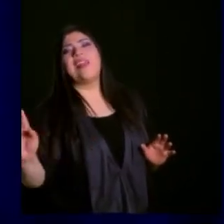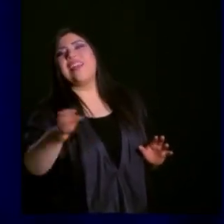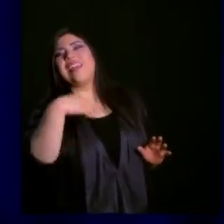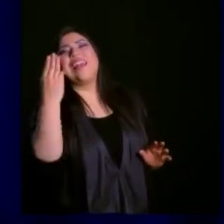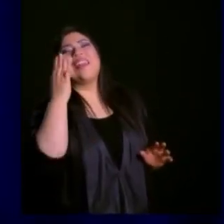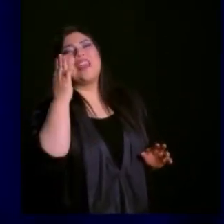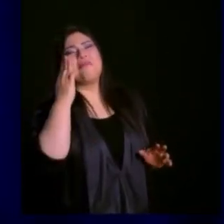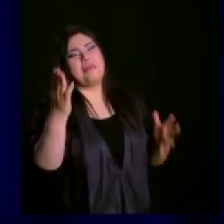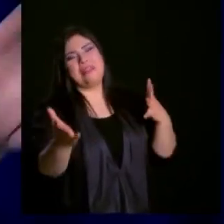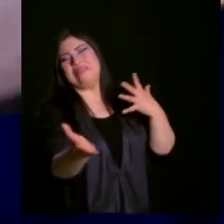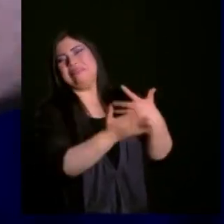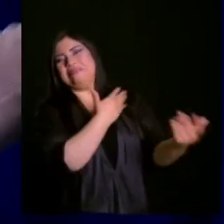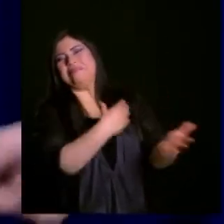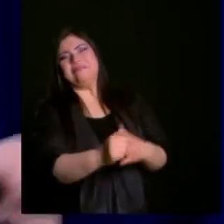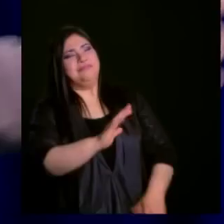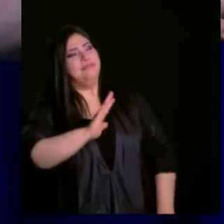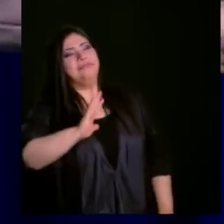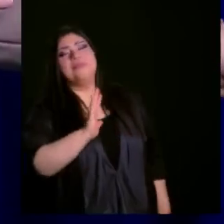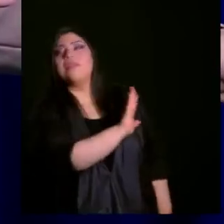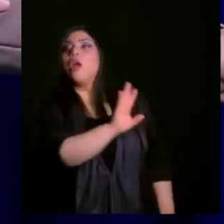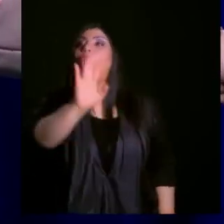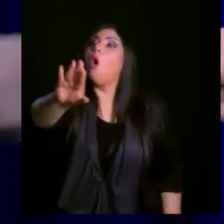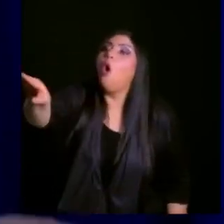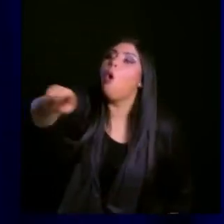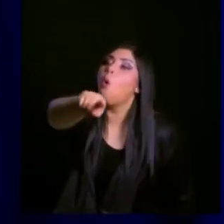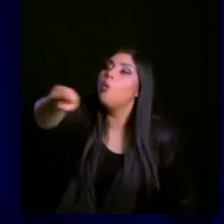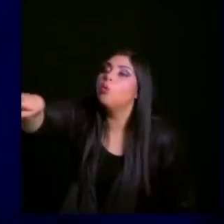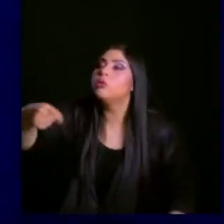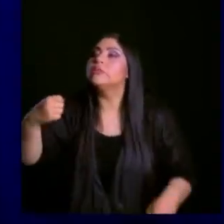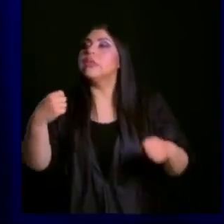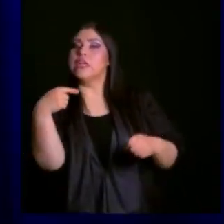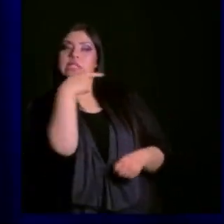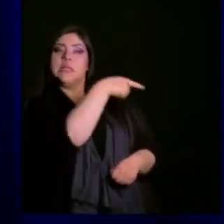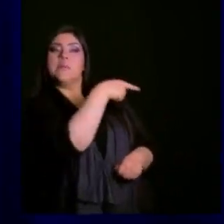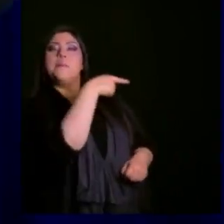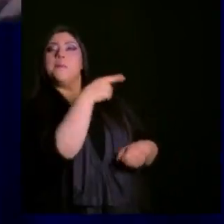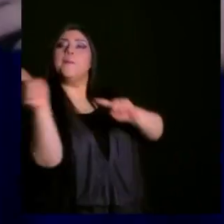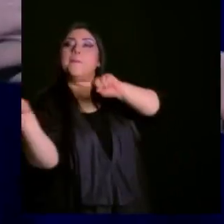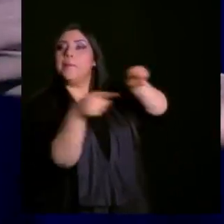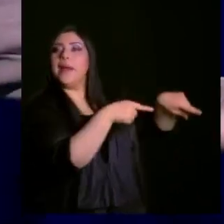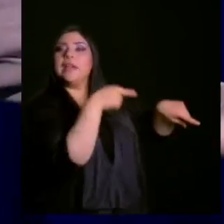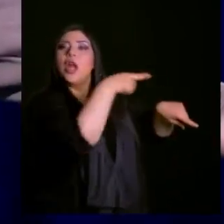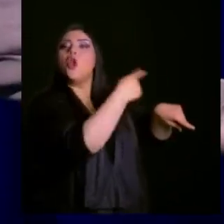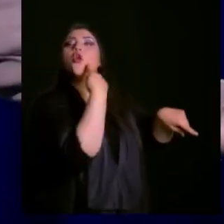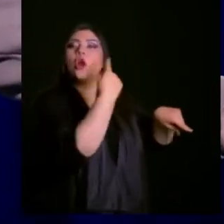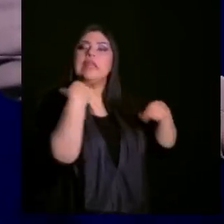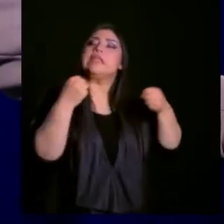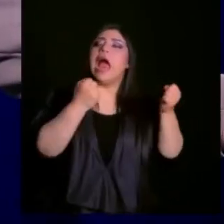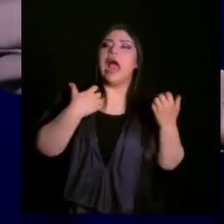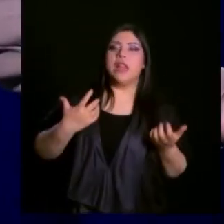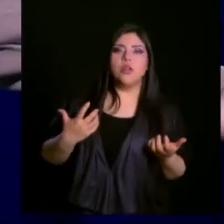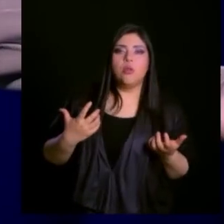puso a discutir, como buena madre. dijo, hagan lo que él dice. Y pum, llegó su hora.